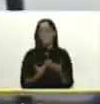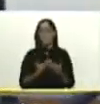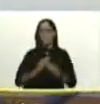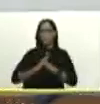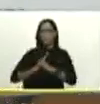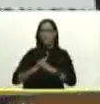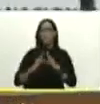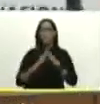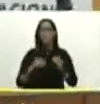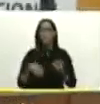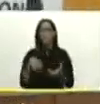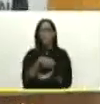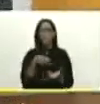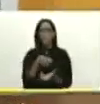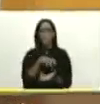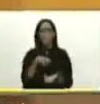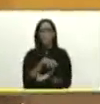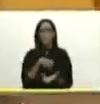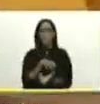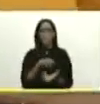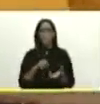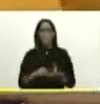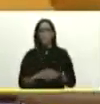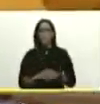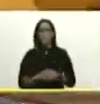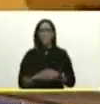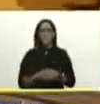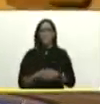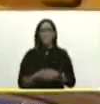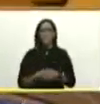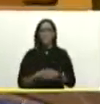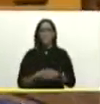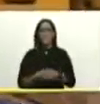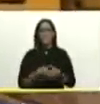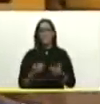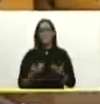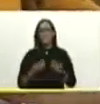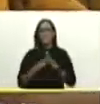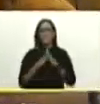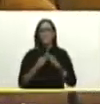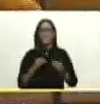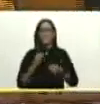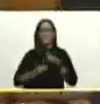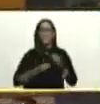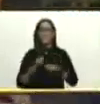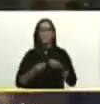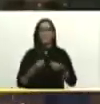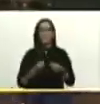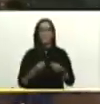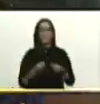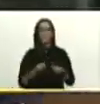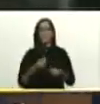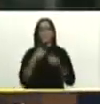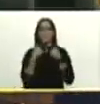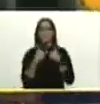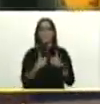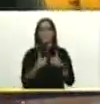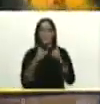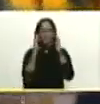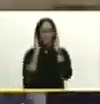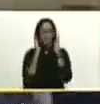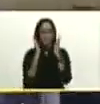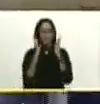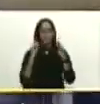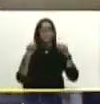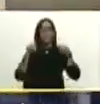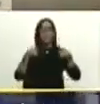los daños sean superiores toda la orientación que usted nos ha venido dando ha sido muy oportuna y sobre todo en esta